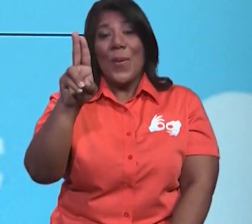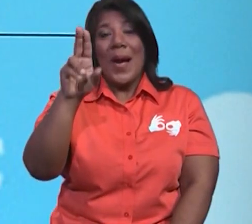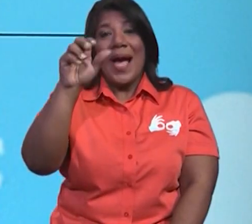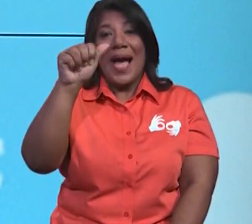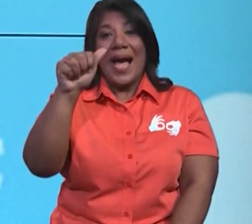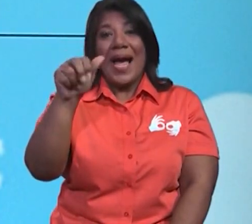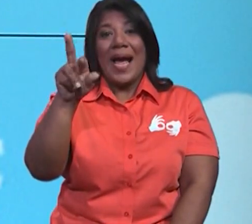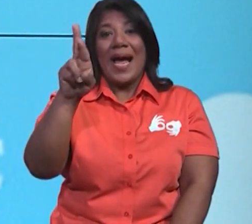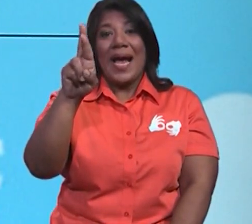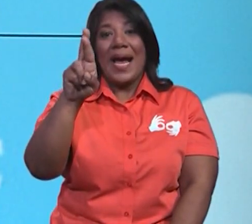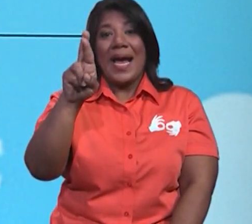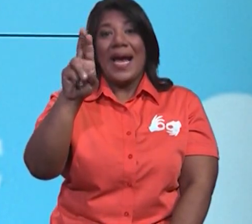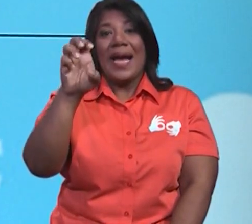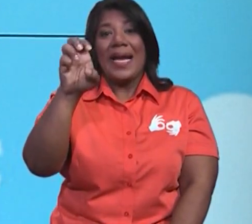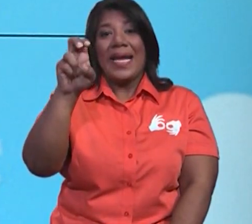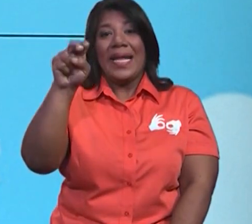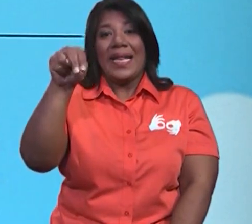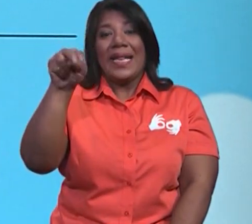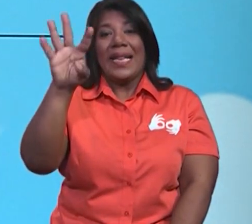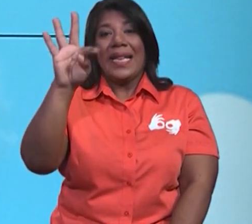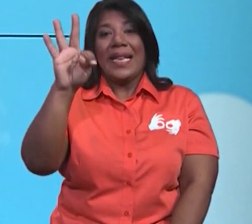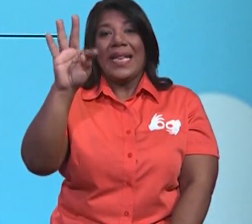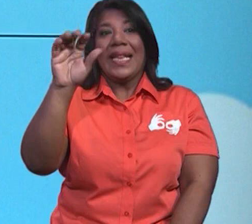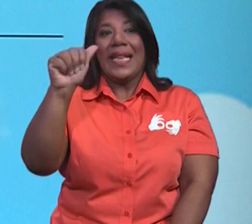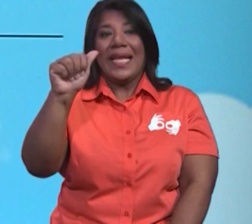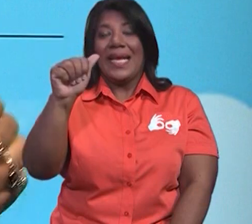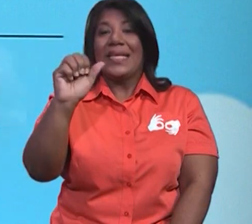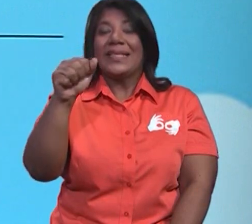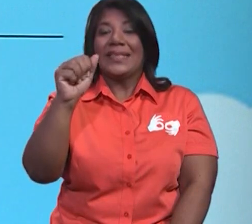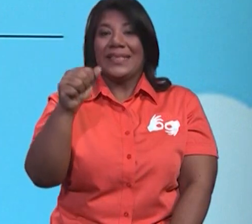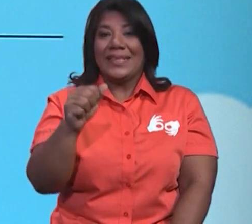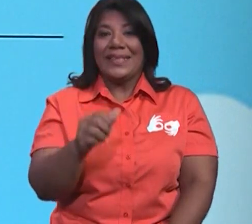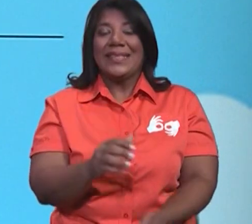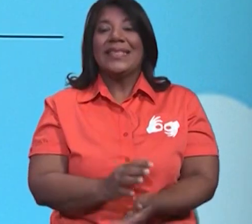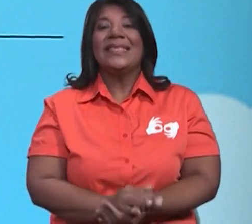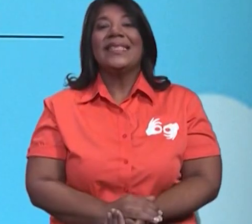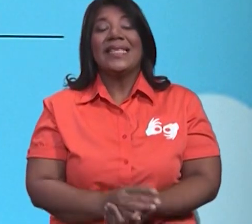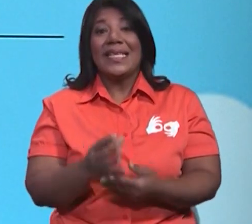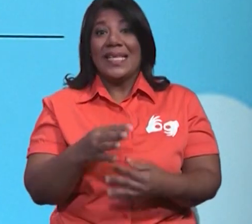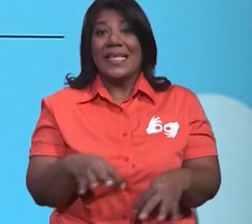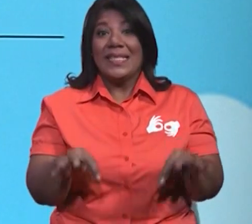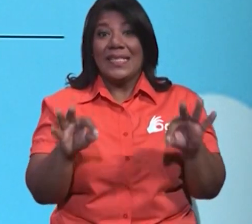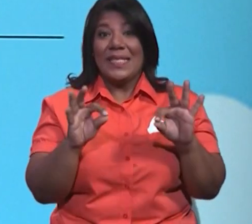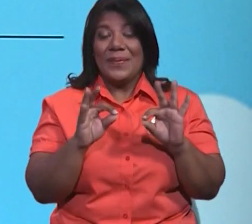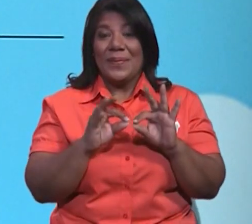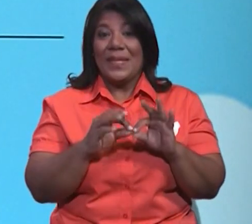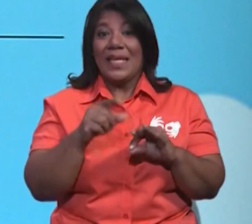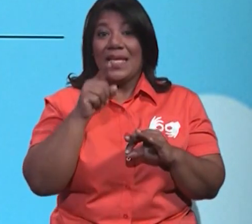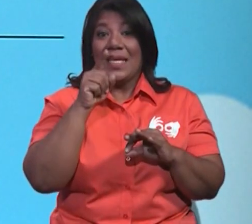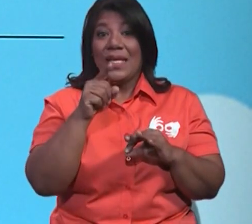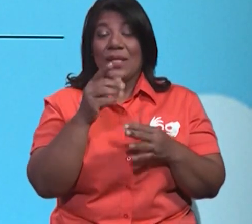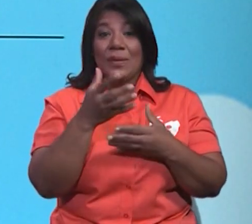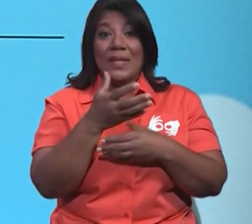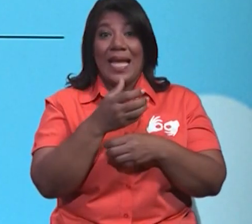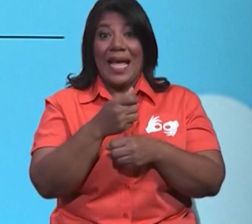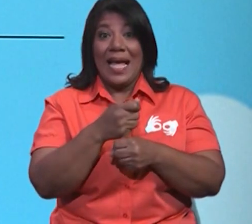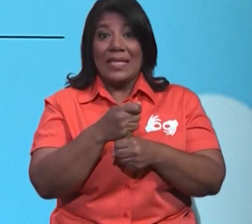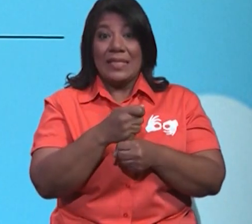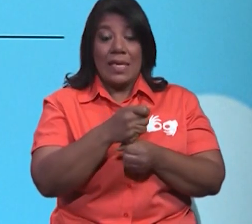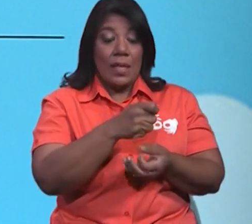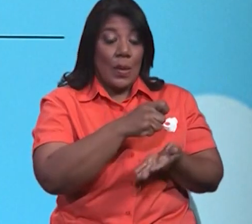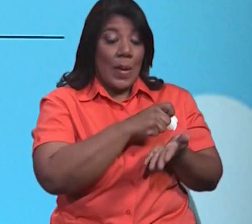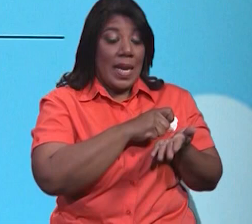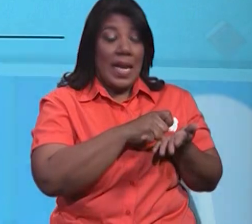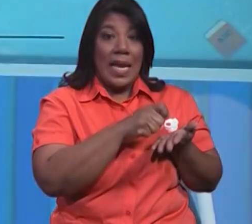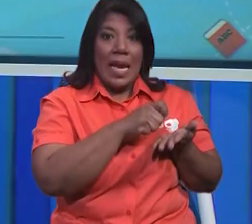cuarenta. Es muy importante, niños, que cuando tú estás haciendo la escritura del